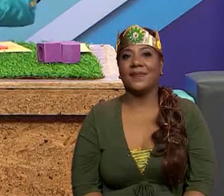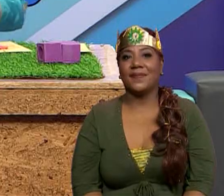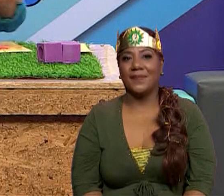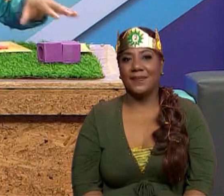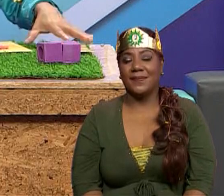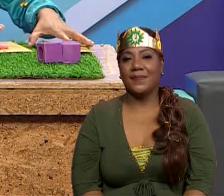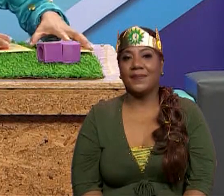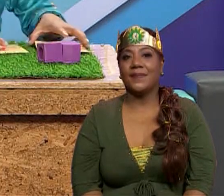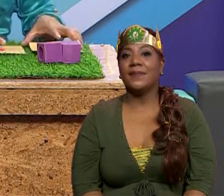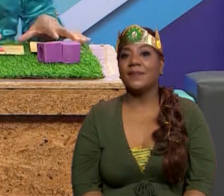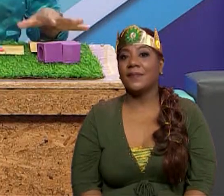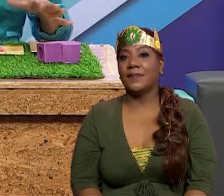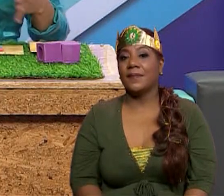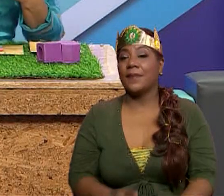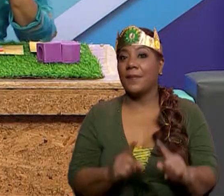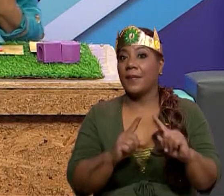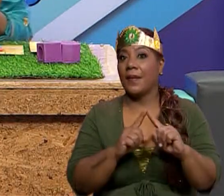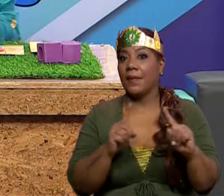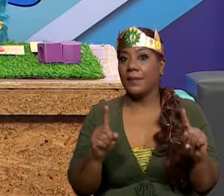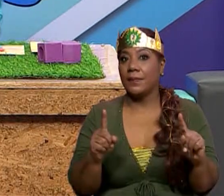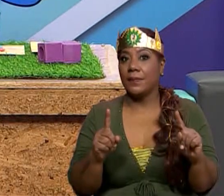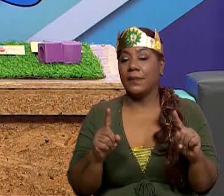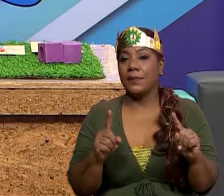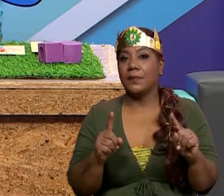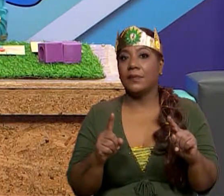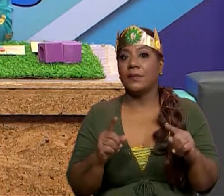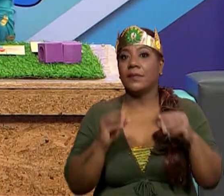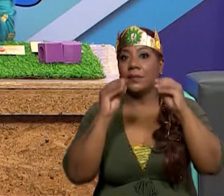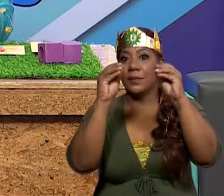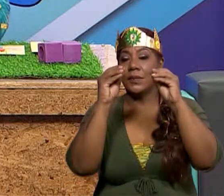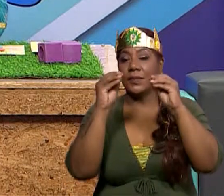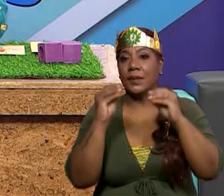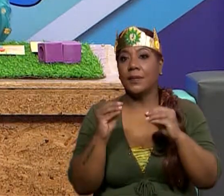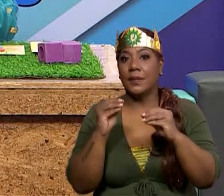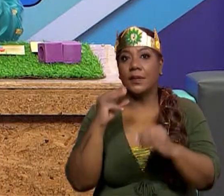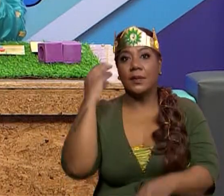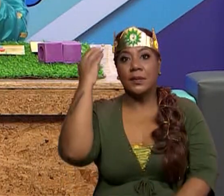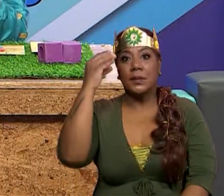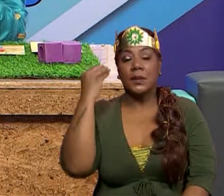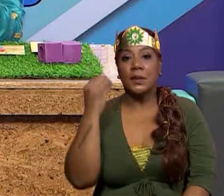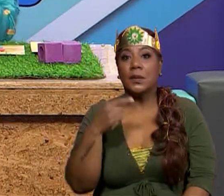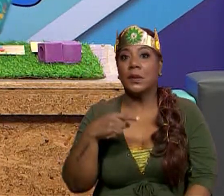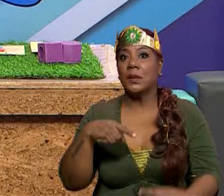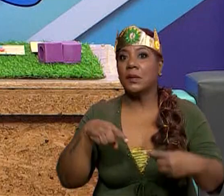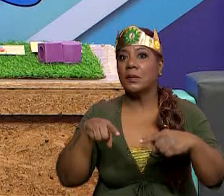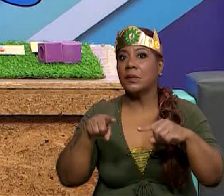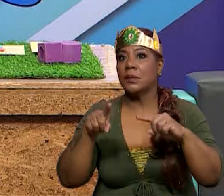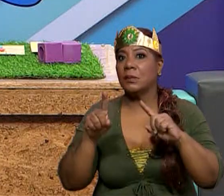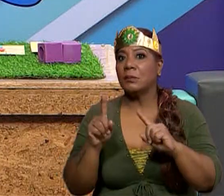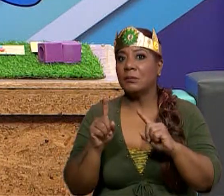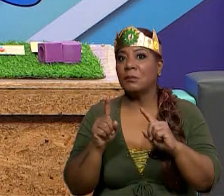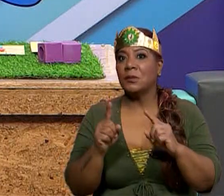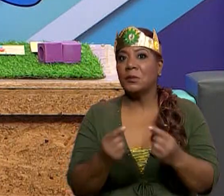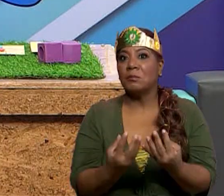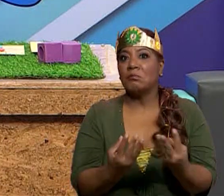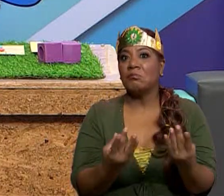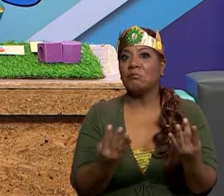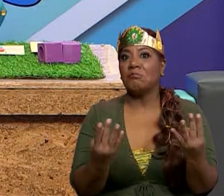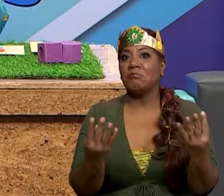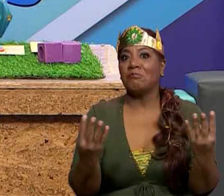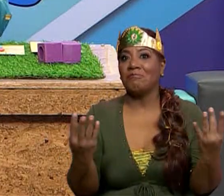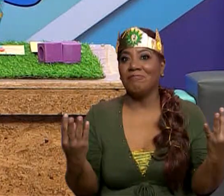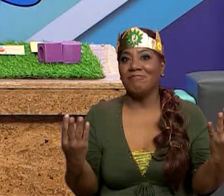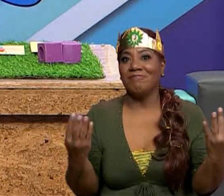partes iguales. Pero, a mí me encantó la clase, entonces, yo pasé por mi jardín y traje una plantita para que ustedes